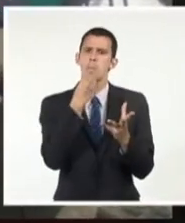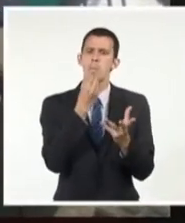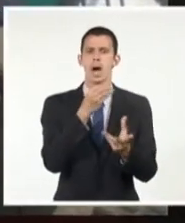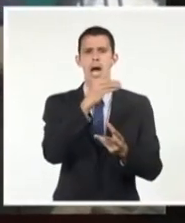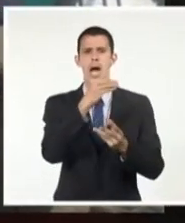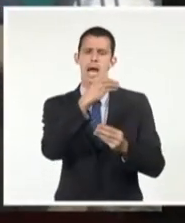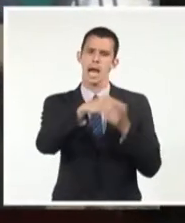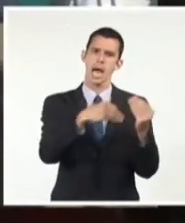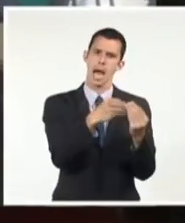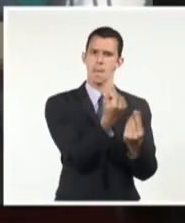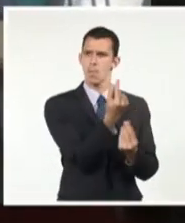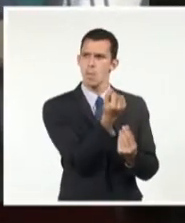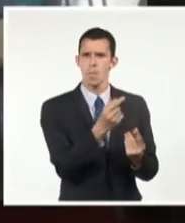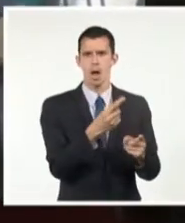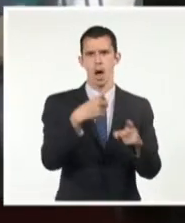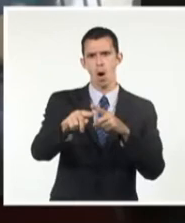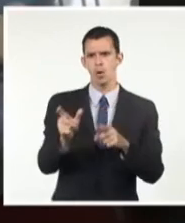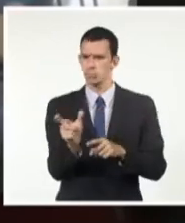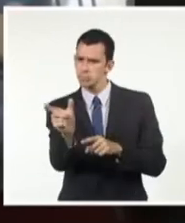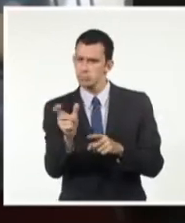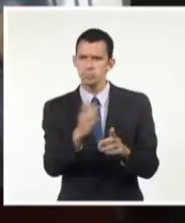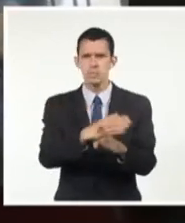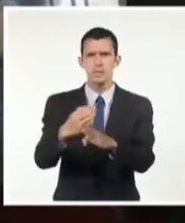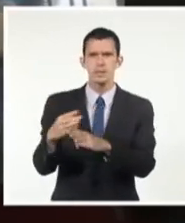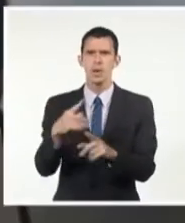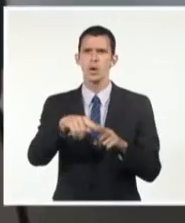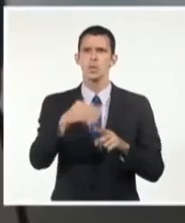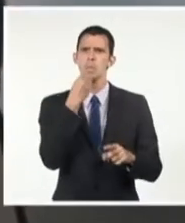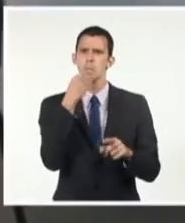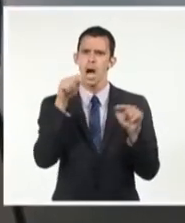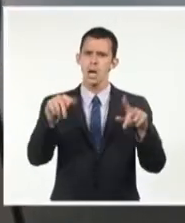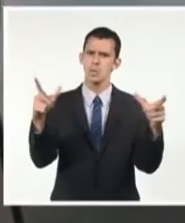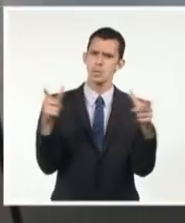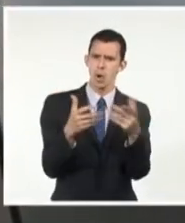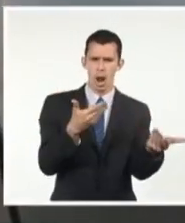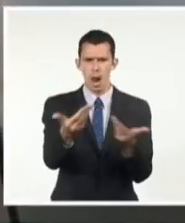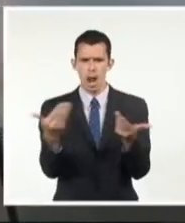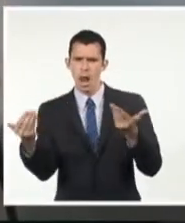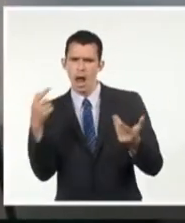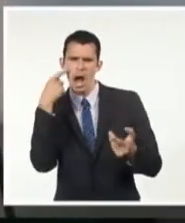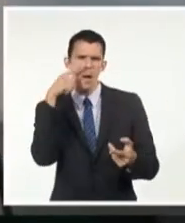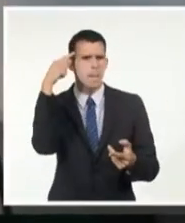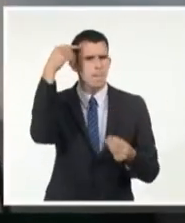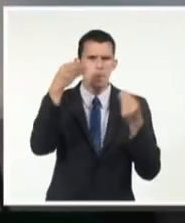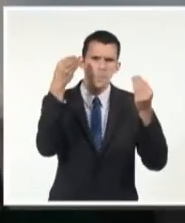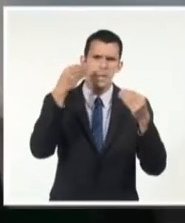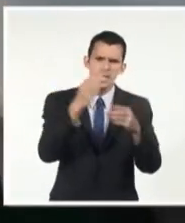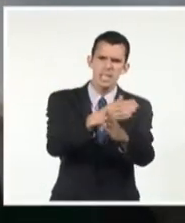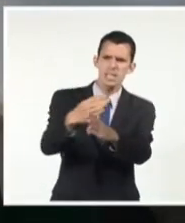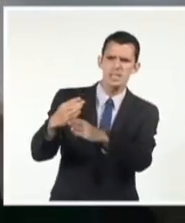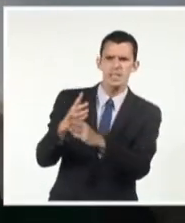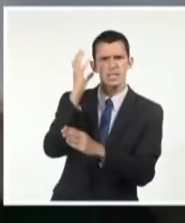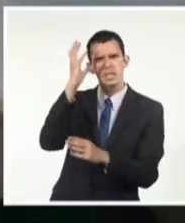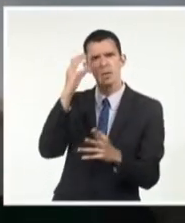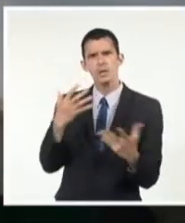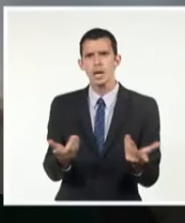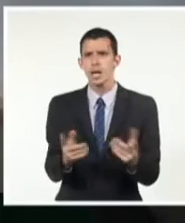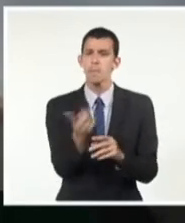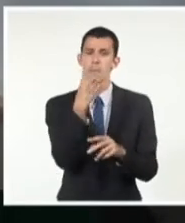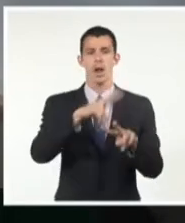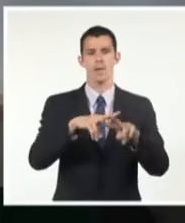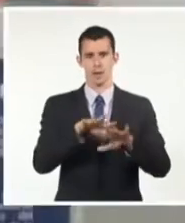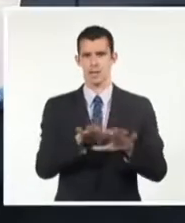otras relacionadas con el diálogo con organismos locales y nacionales. La primera estación creada en Cuba funciona en La Habana.